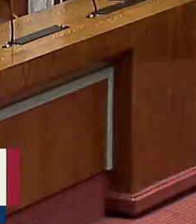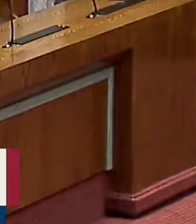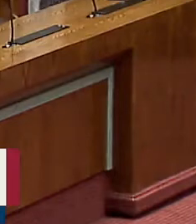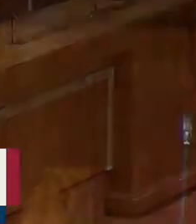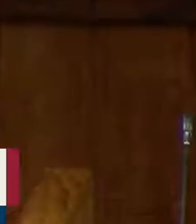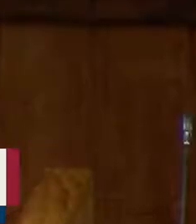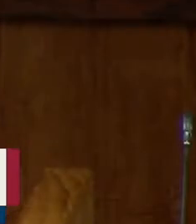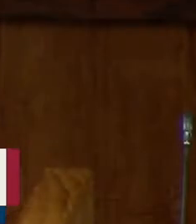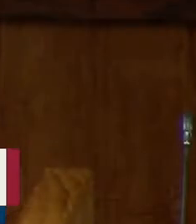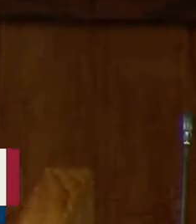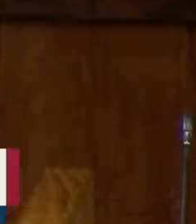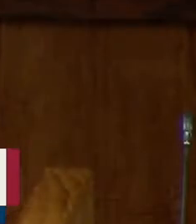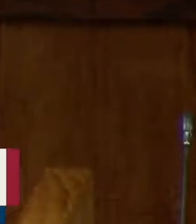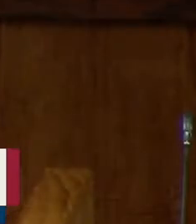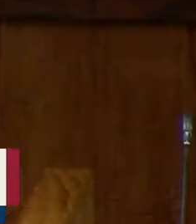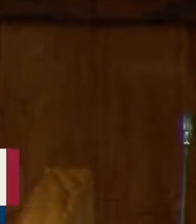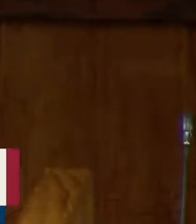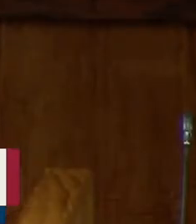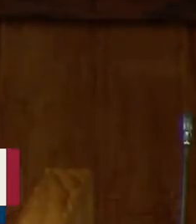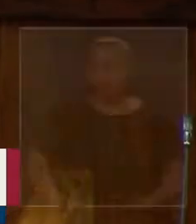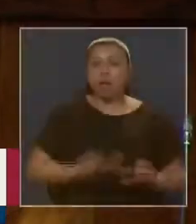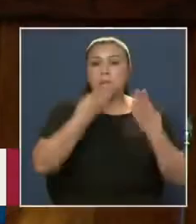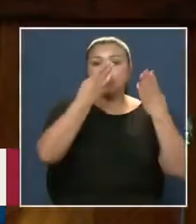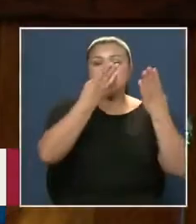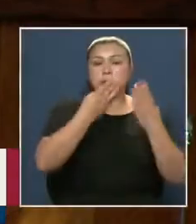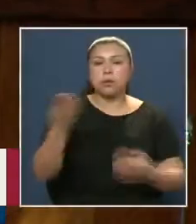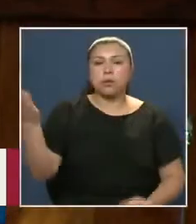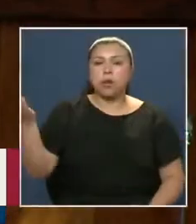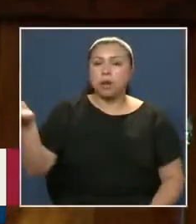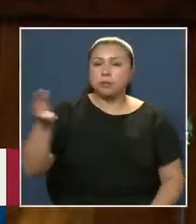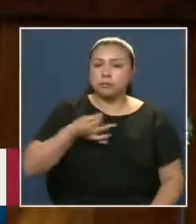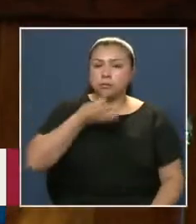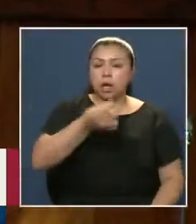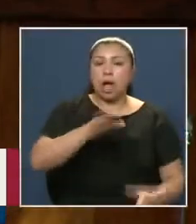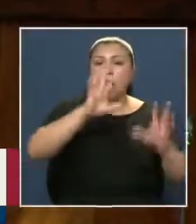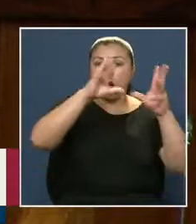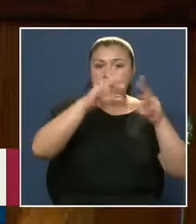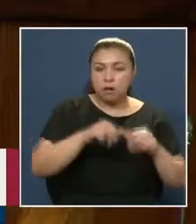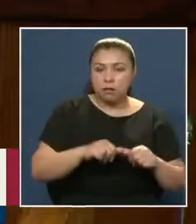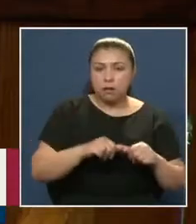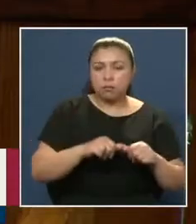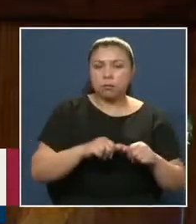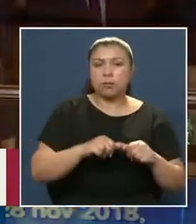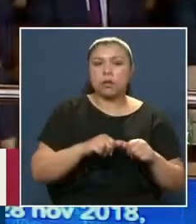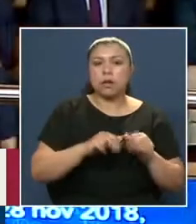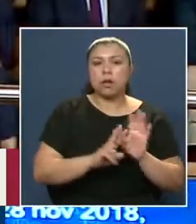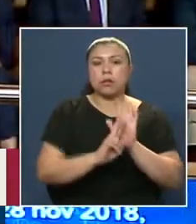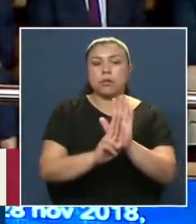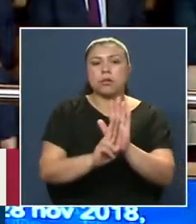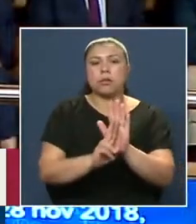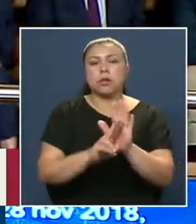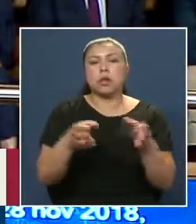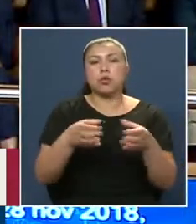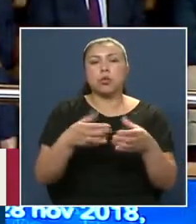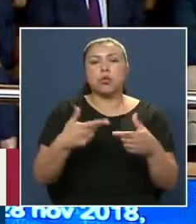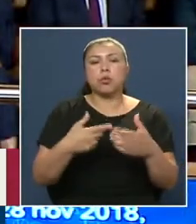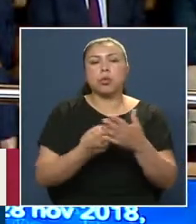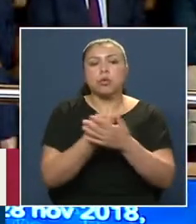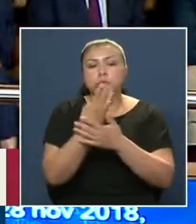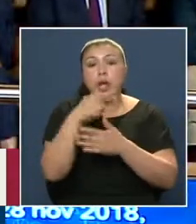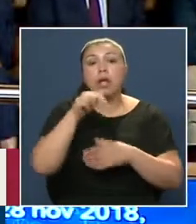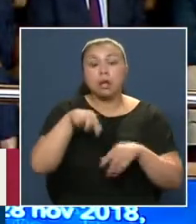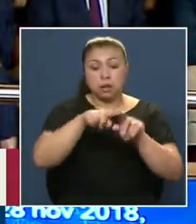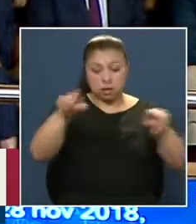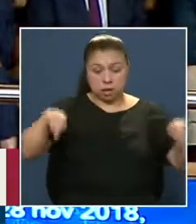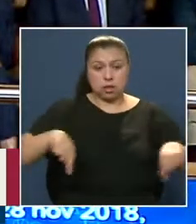Gracias presidenta Saludar por su intermedio A la familia A los representantes Del partido radical Que están presentes En esta sala